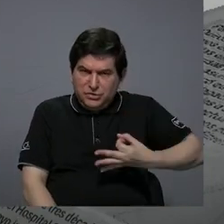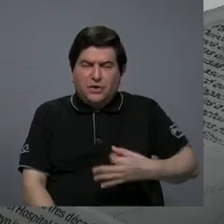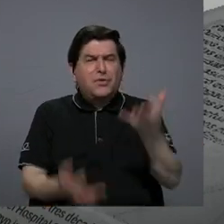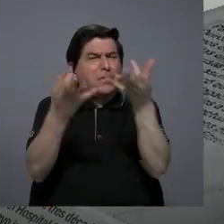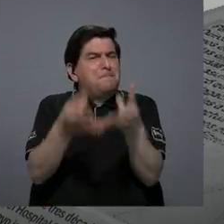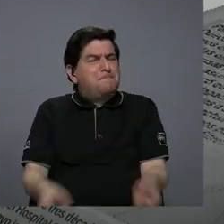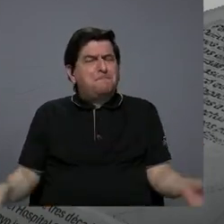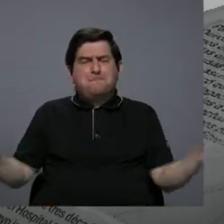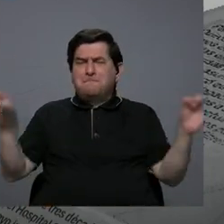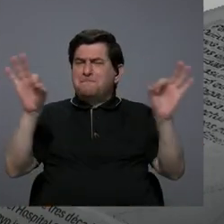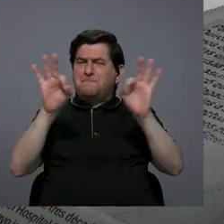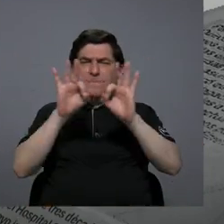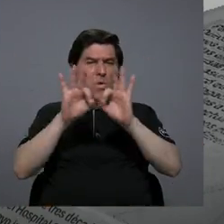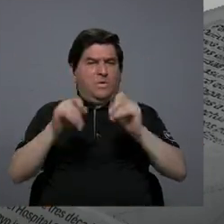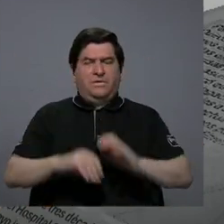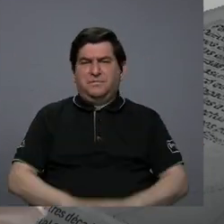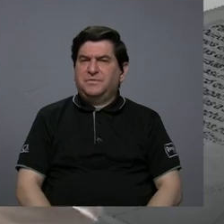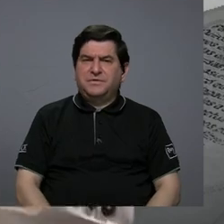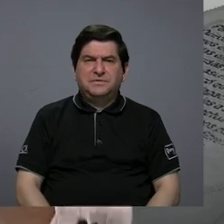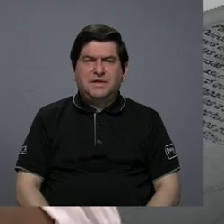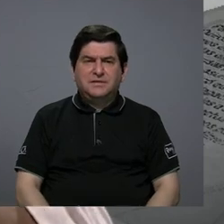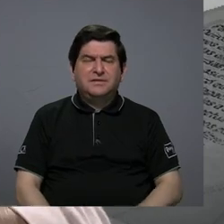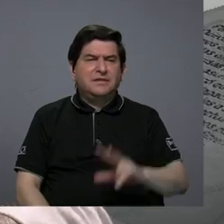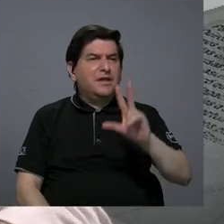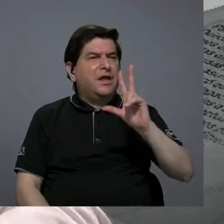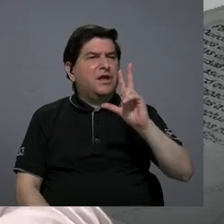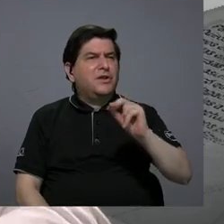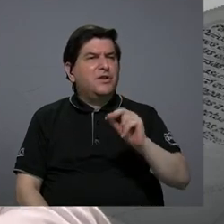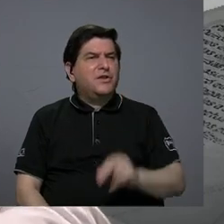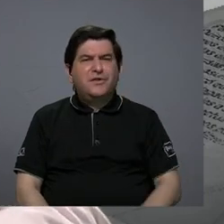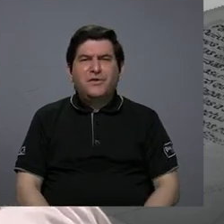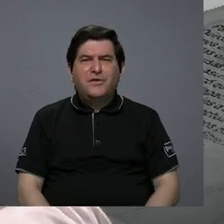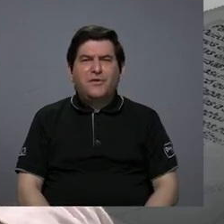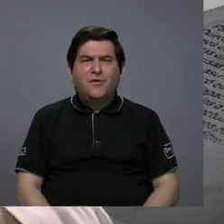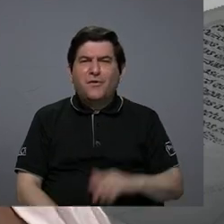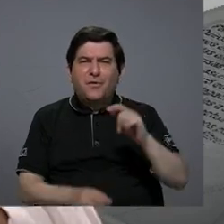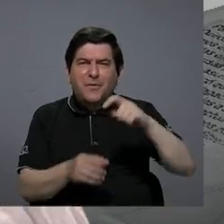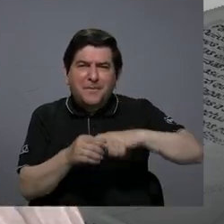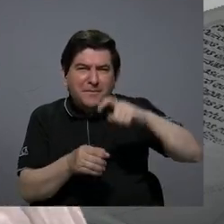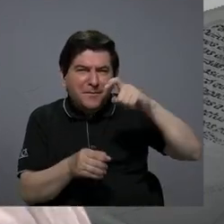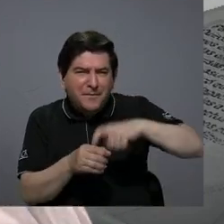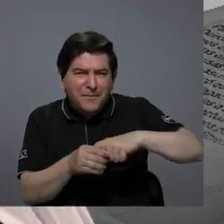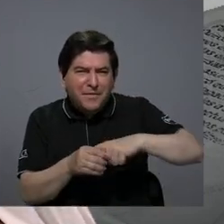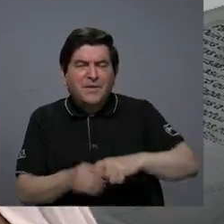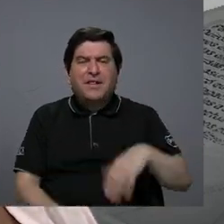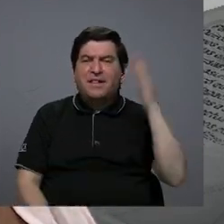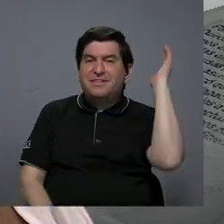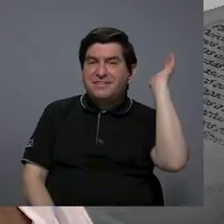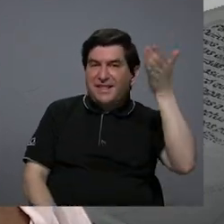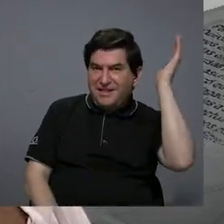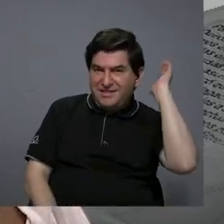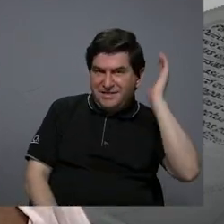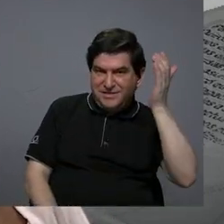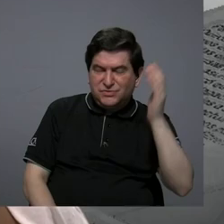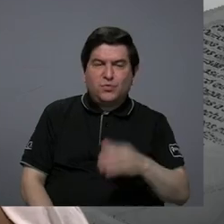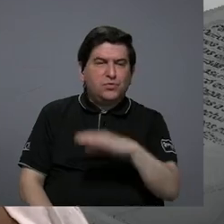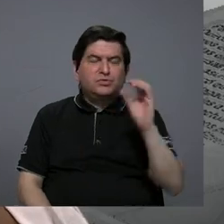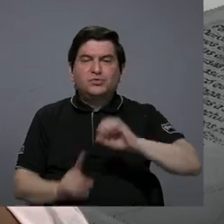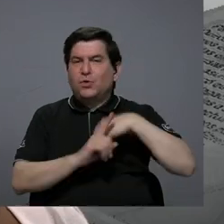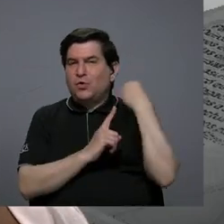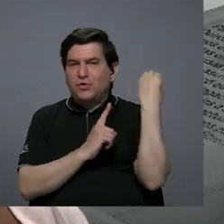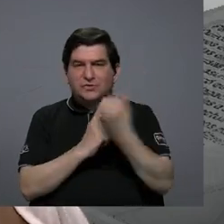importante no entrar en ese discurso en esa